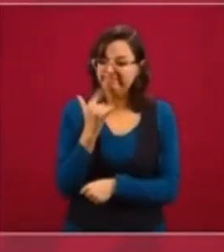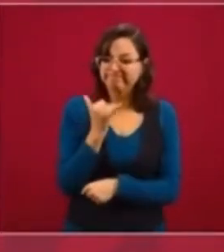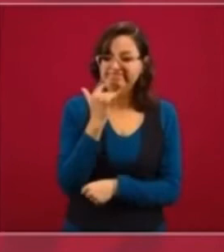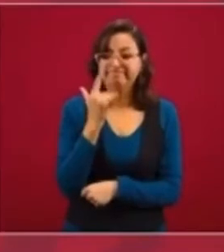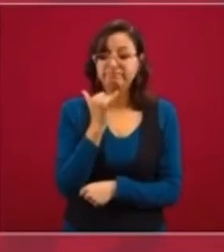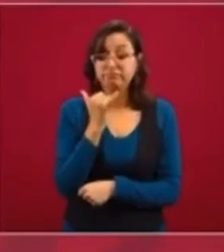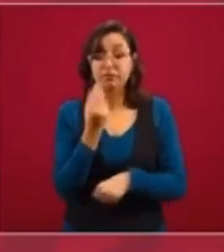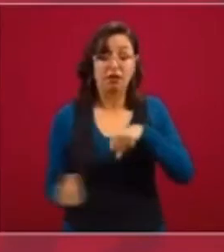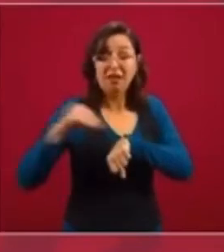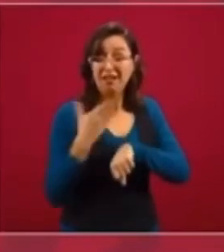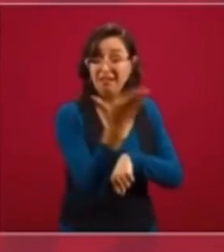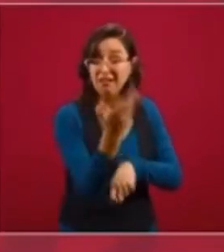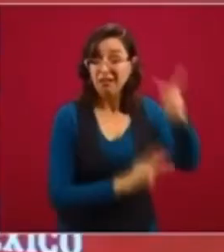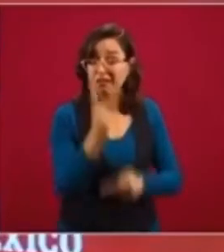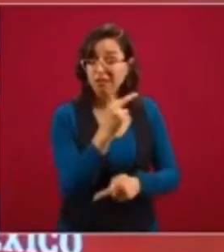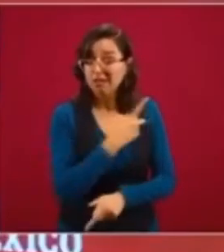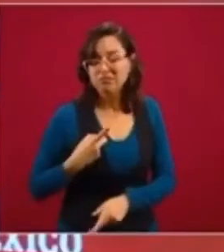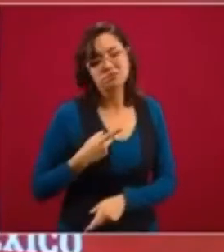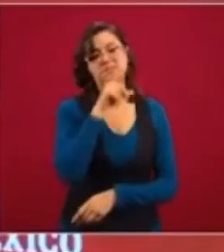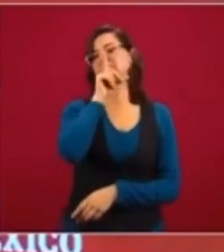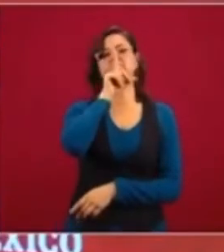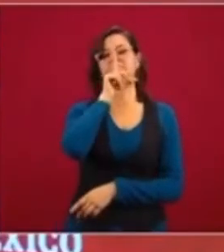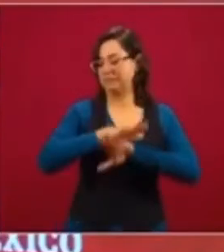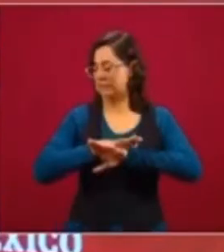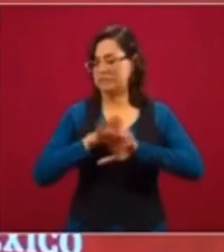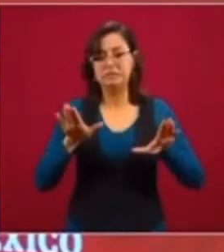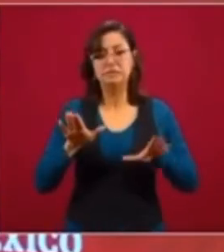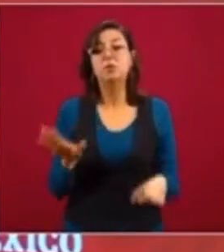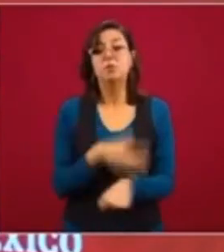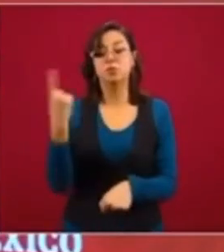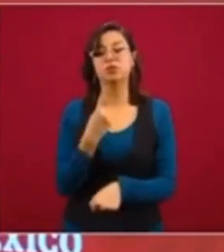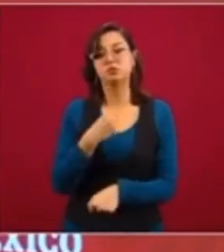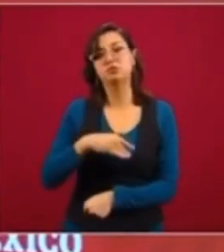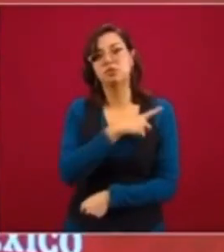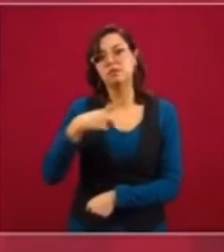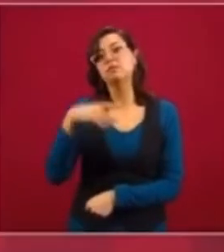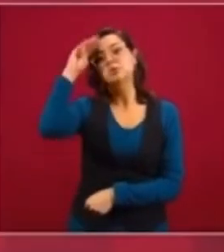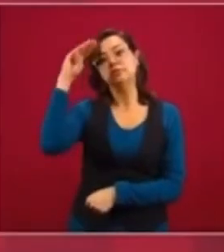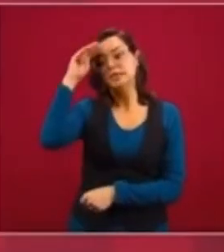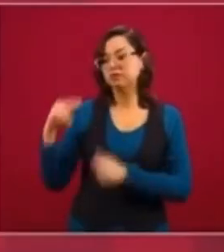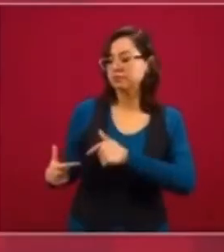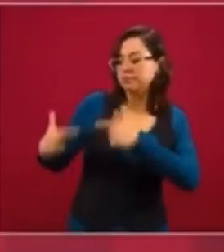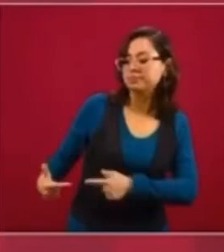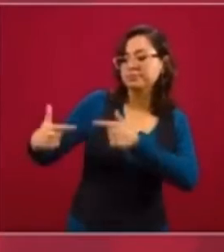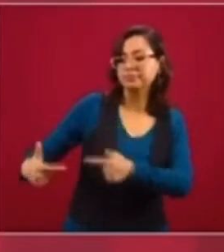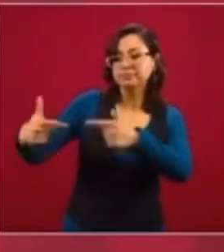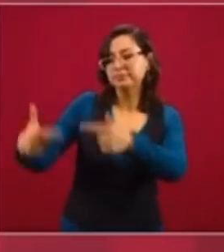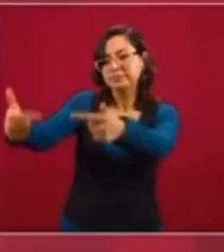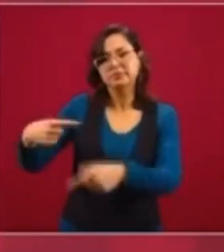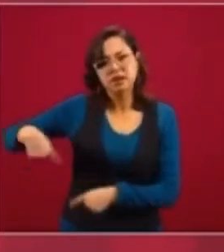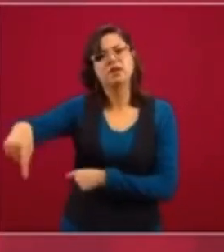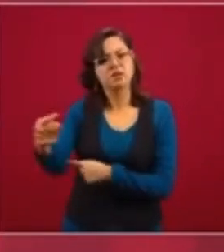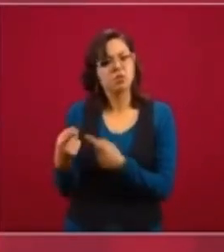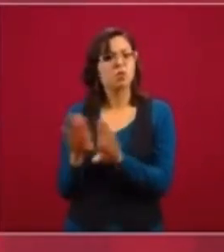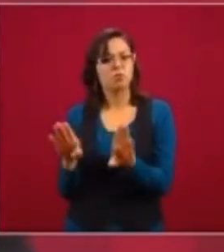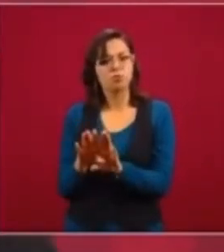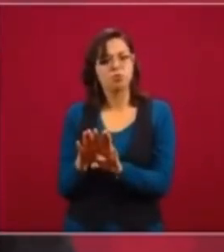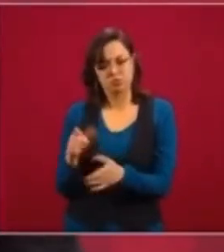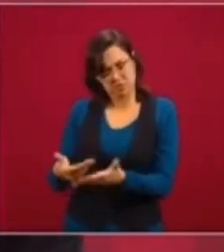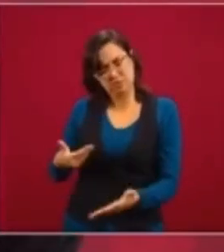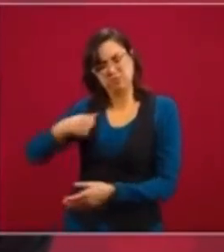endeudado a México. Nada más porque tenemos que pensar en las nuevas generaciones. Tenemos que pensar en que